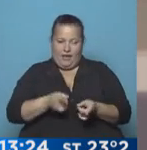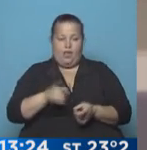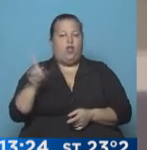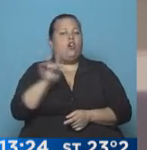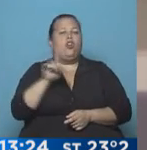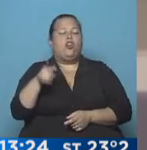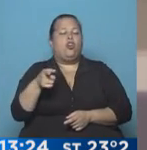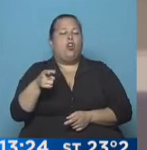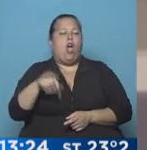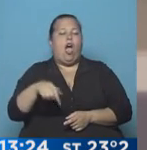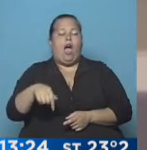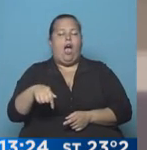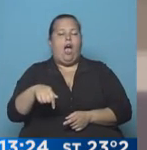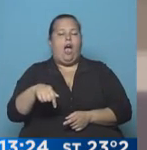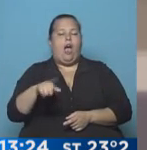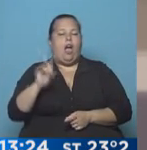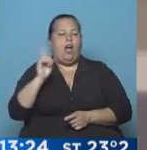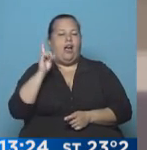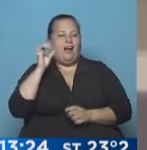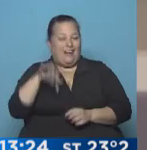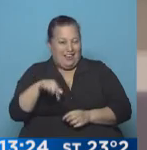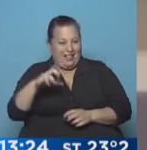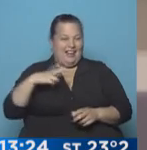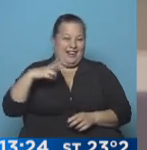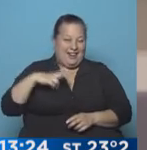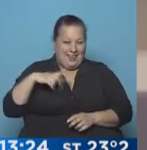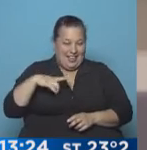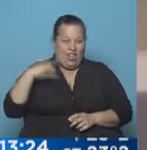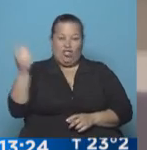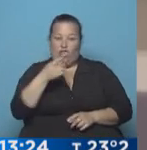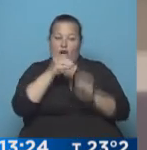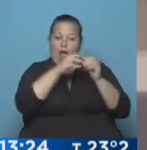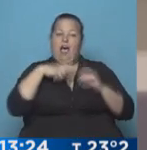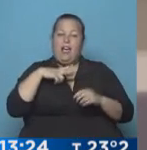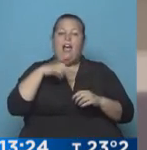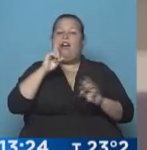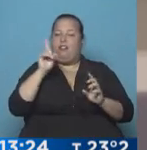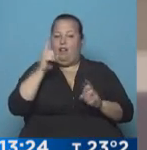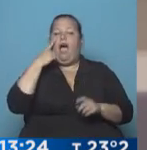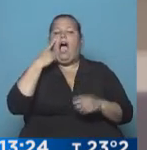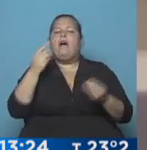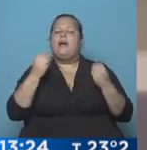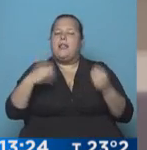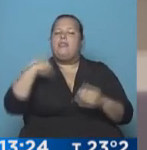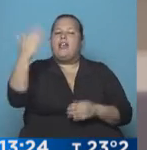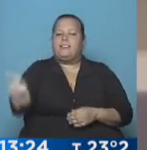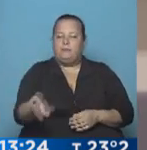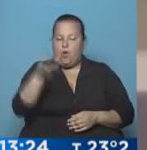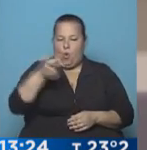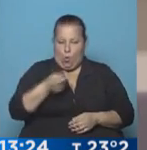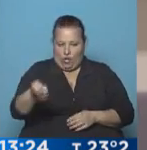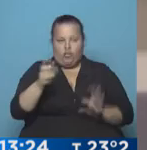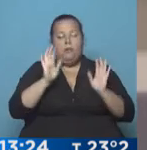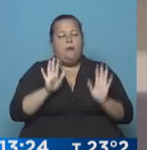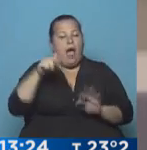ha llegado a donde llegó Rico, enriquecido, como muchos de sus colegas. Veremos qué pasa después con este juicio.